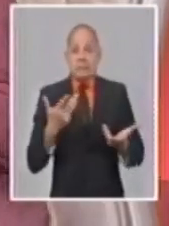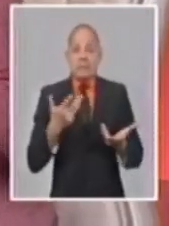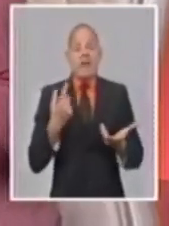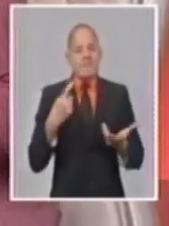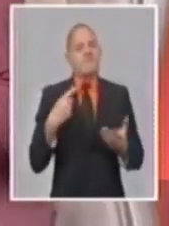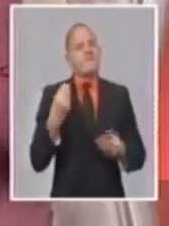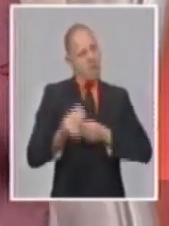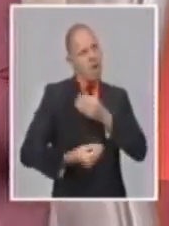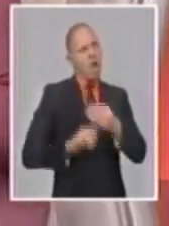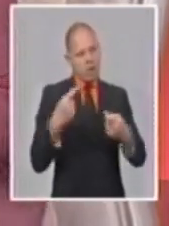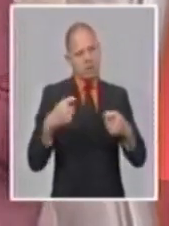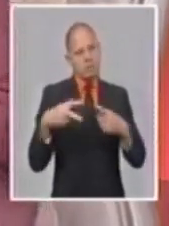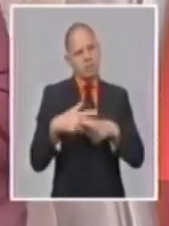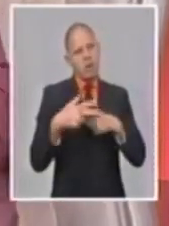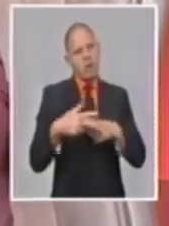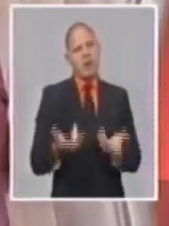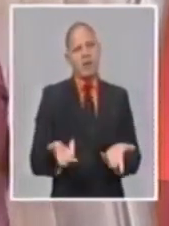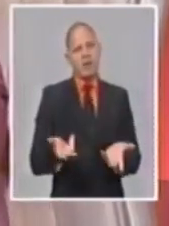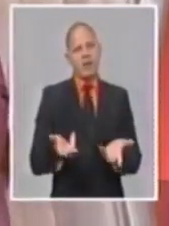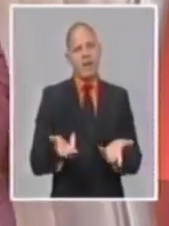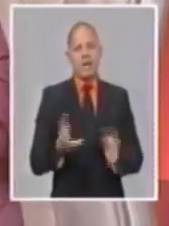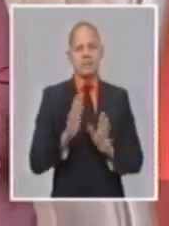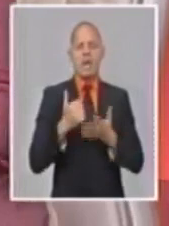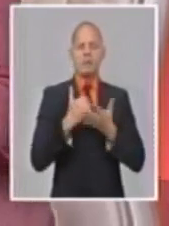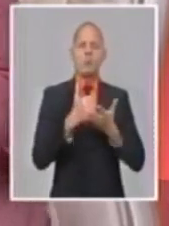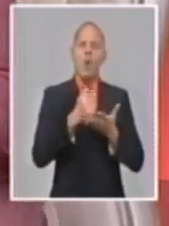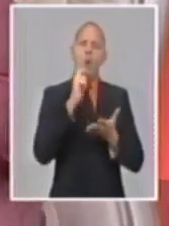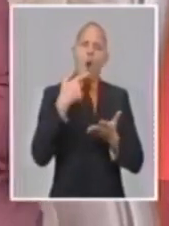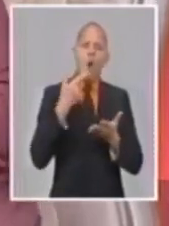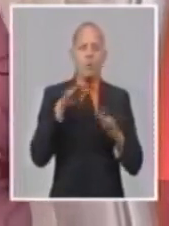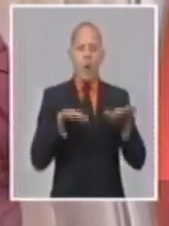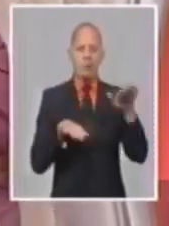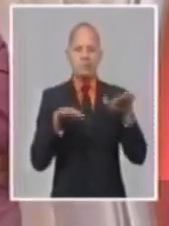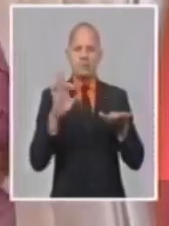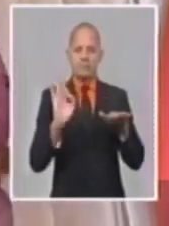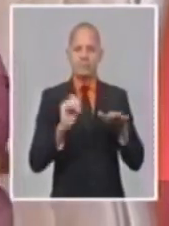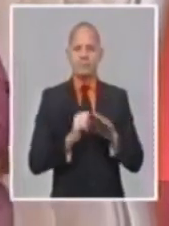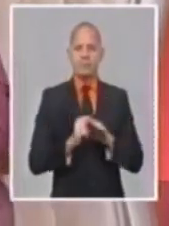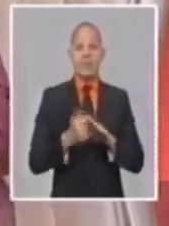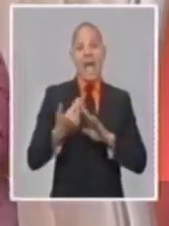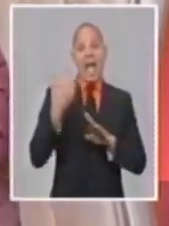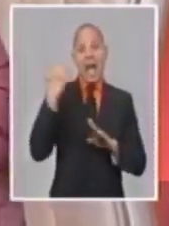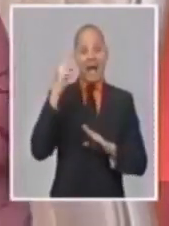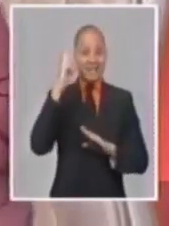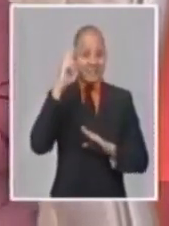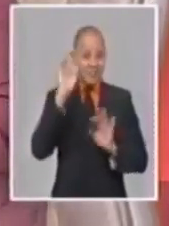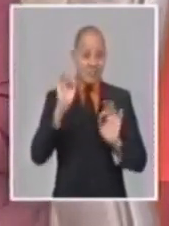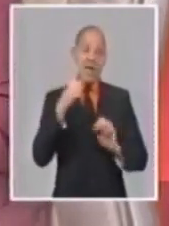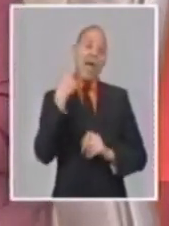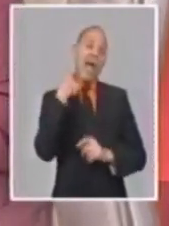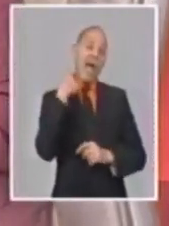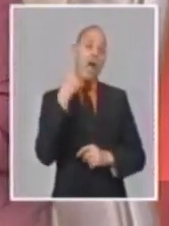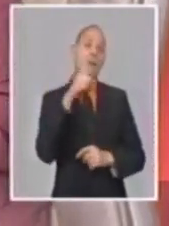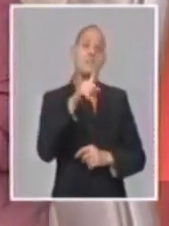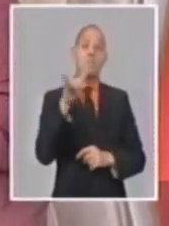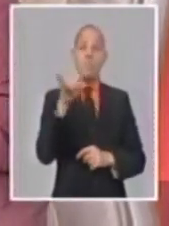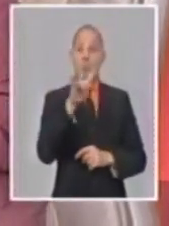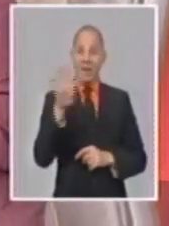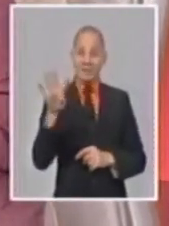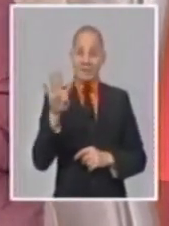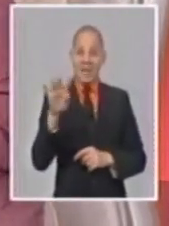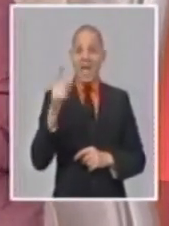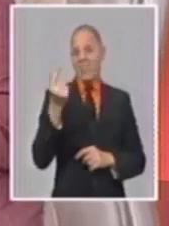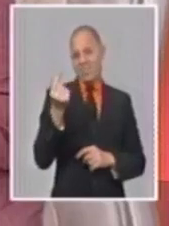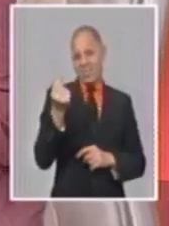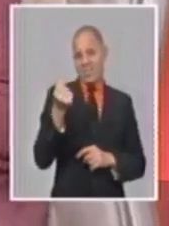del país, y además para poder buscar un equilibrio por los indicadores de inflación que en ese momento se estaban